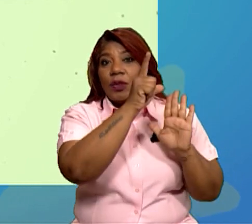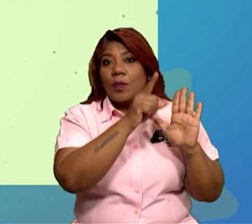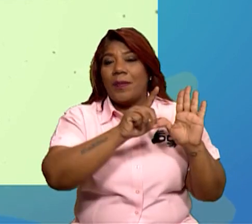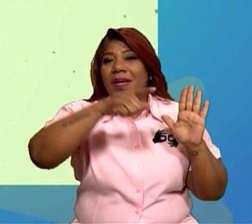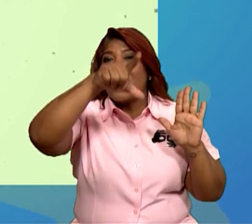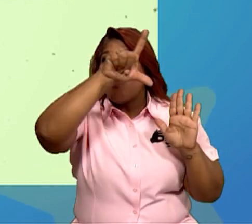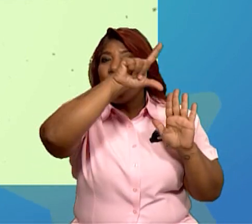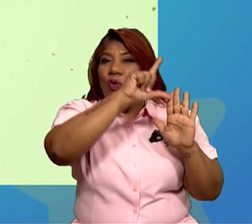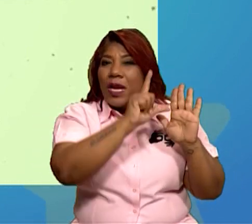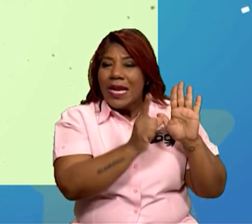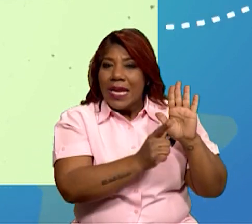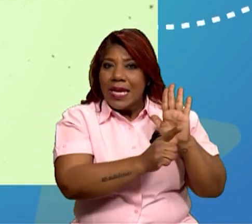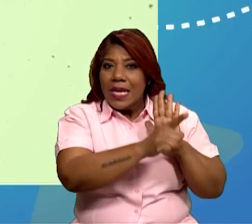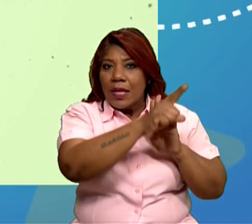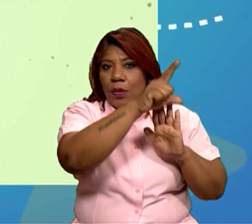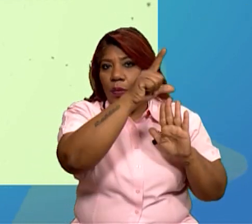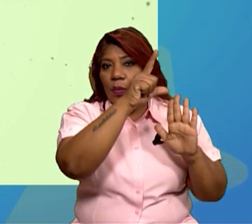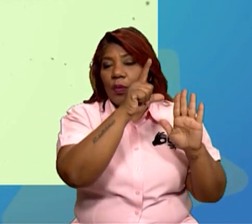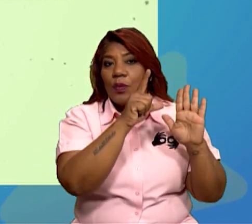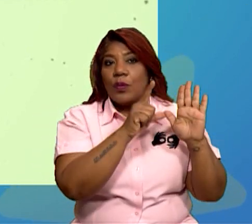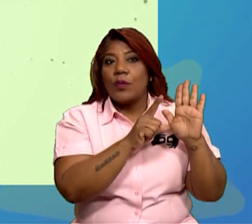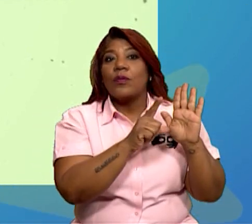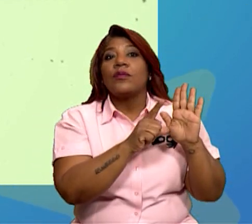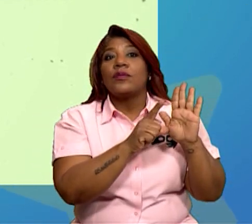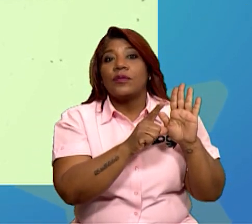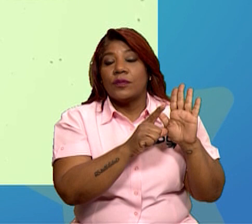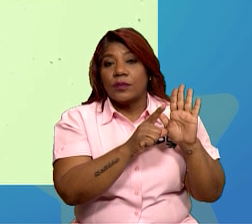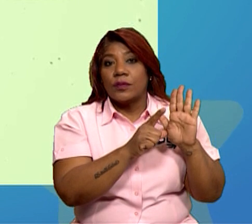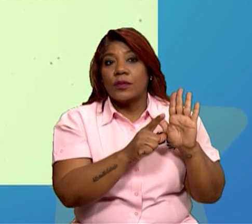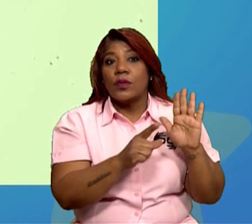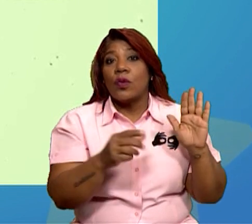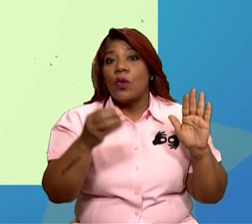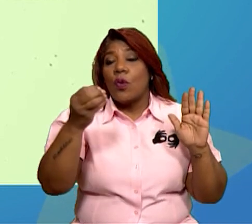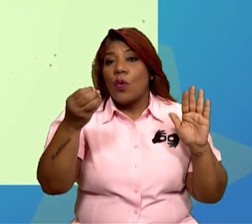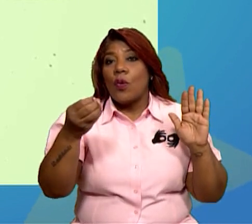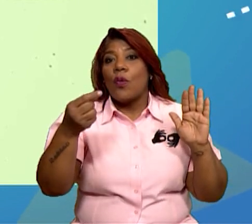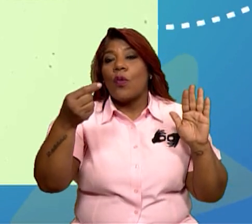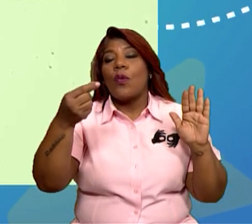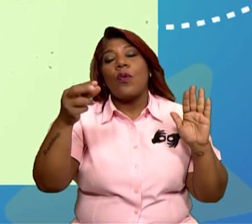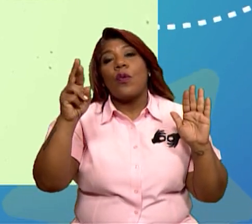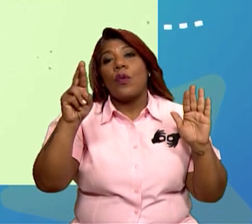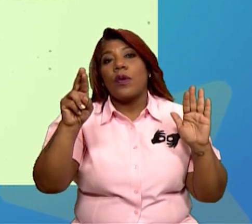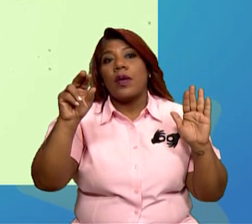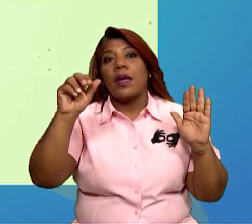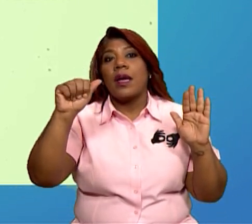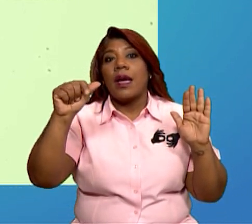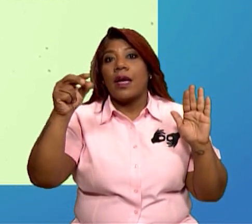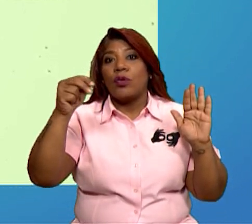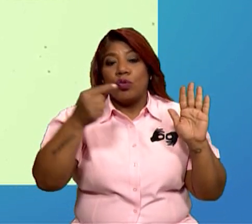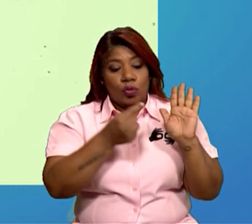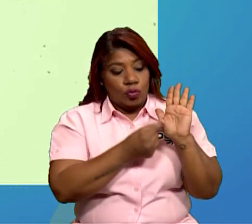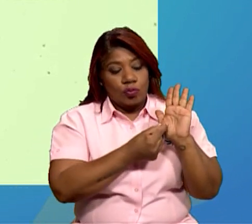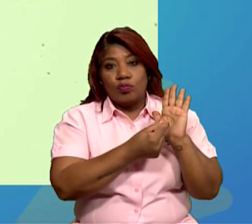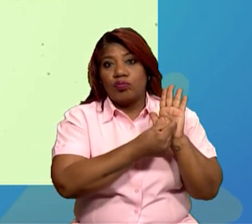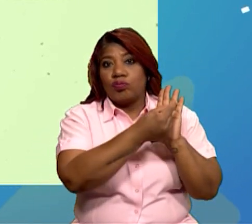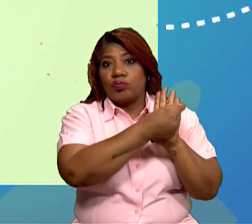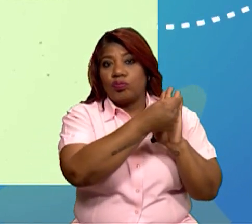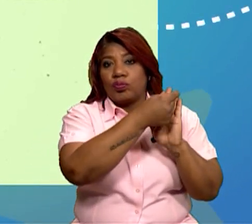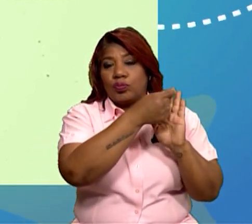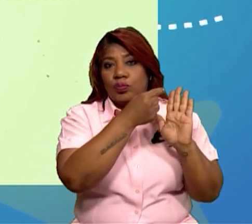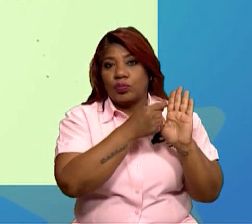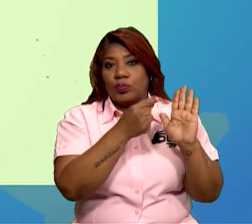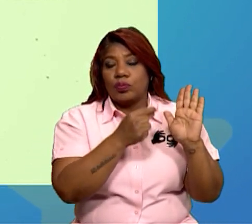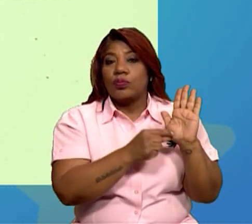extiende alrededor del núcleo. Y los orgánulos, que son órganos diminutos encargados de realizar funciones como la obtención de